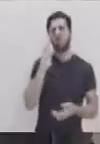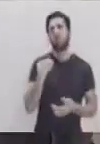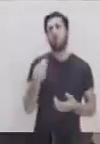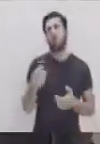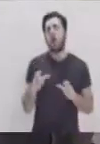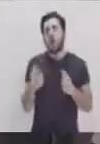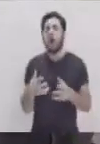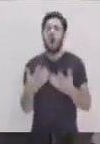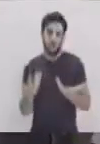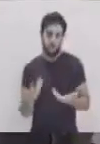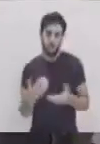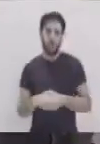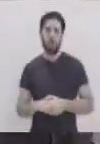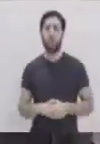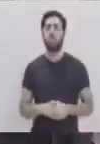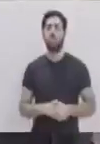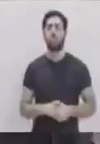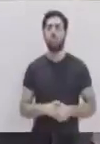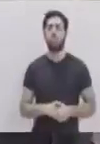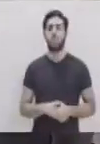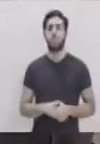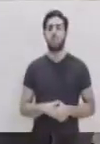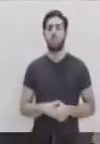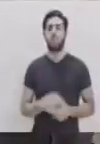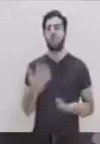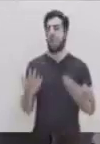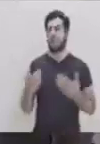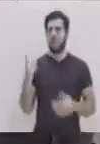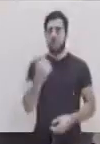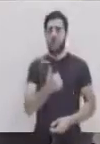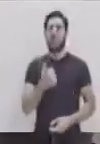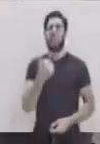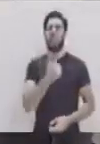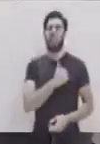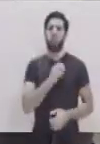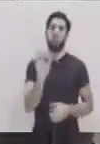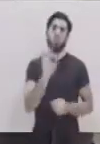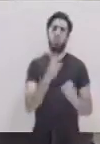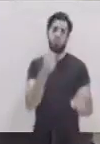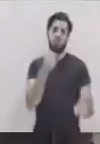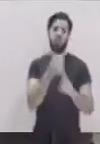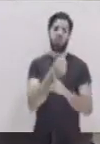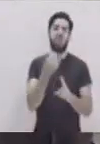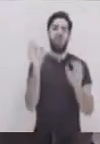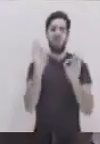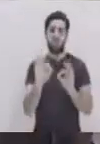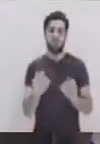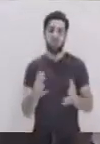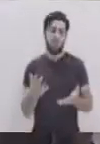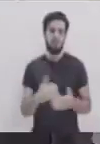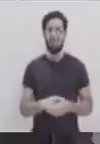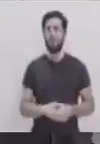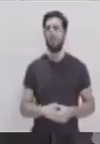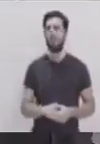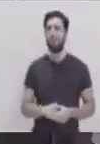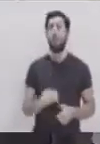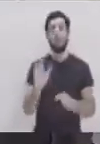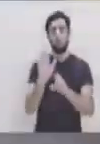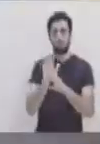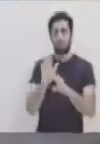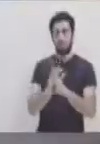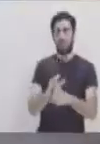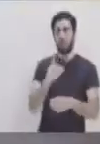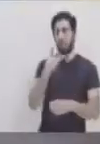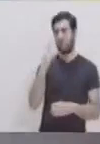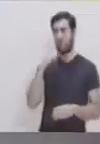amigos ya no sean amigos partiendo de alguna actitud o de alguna forma de ser en